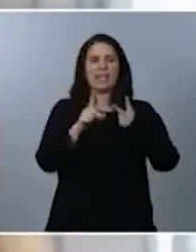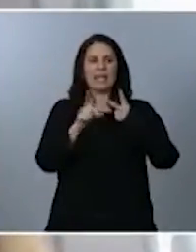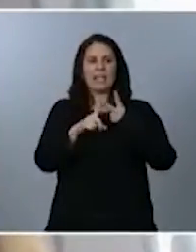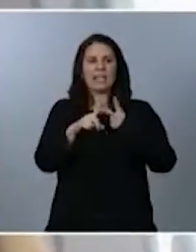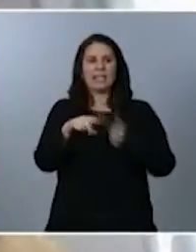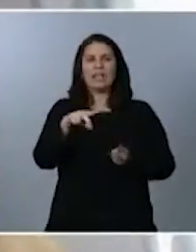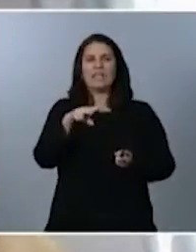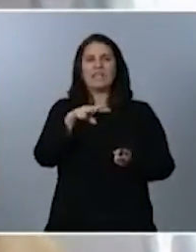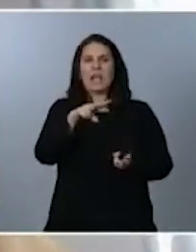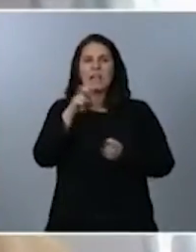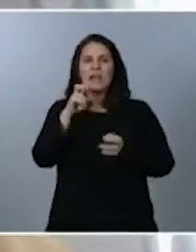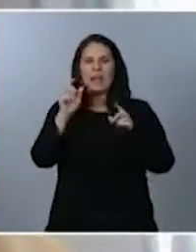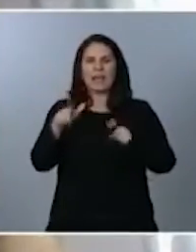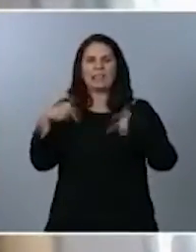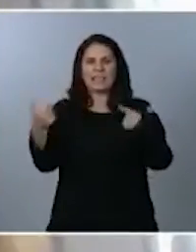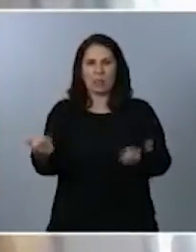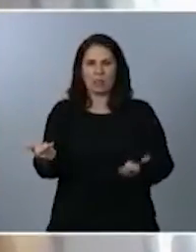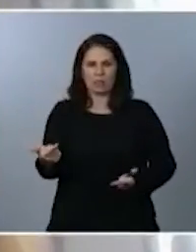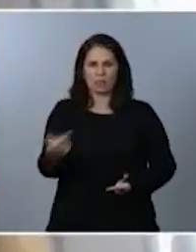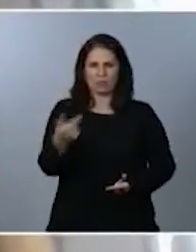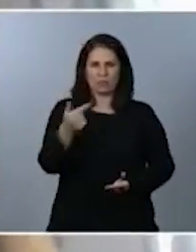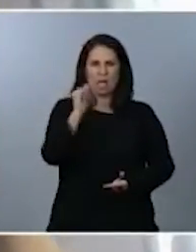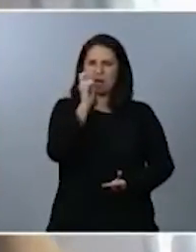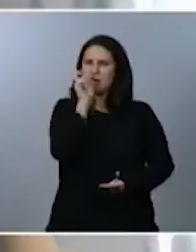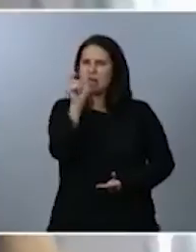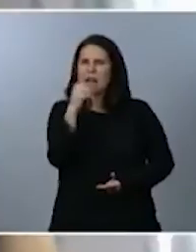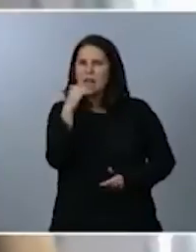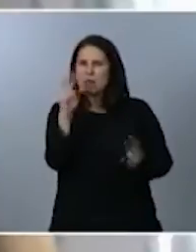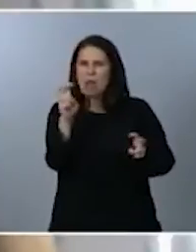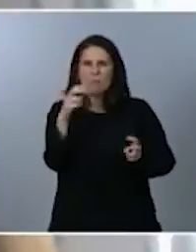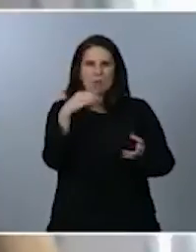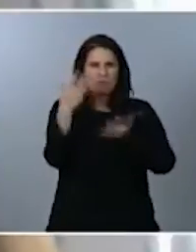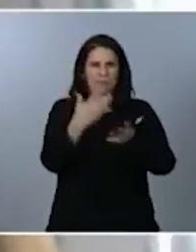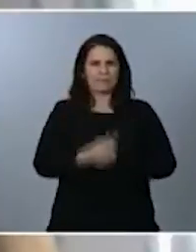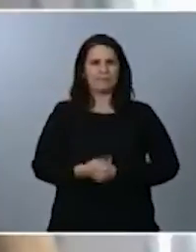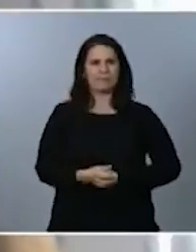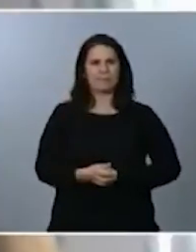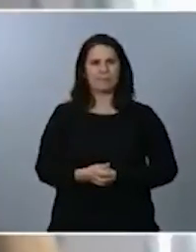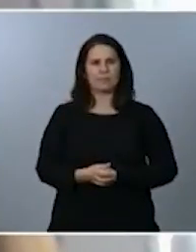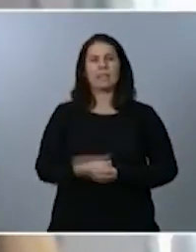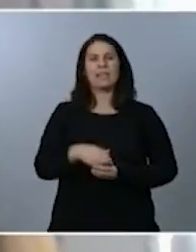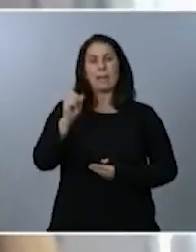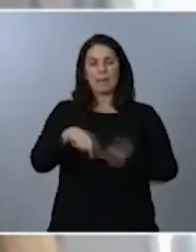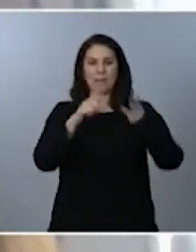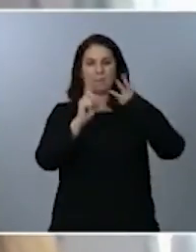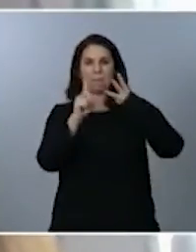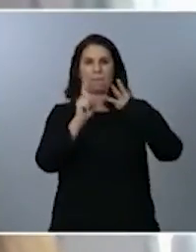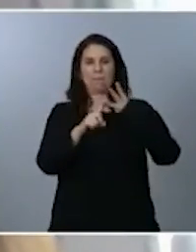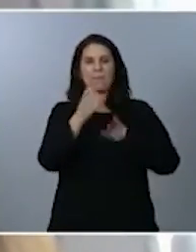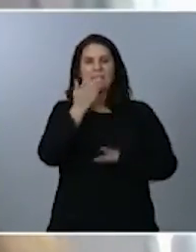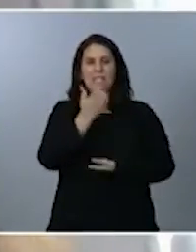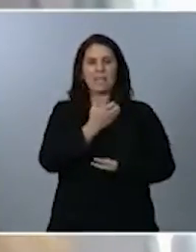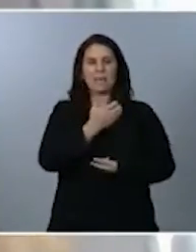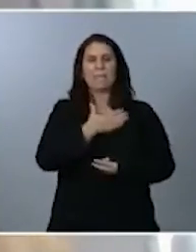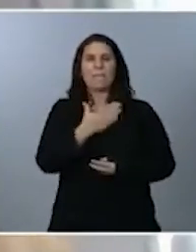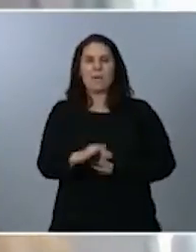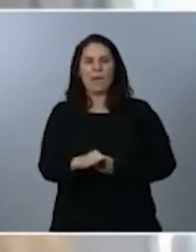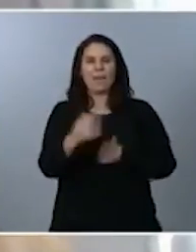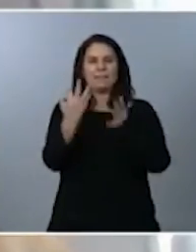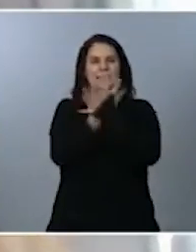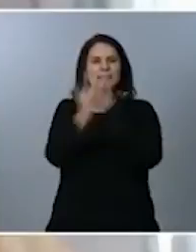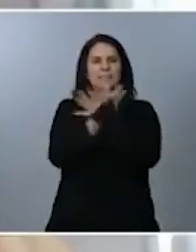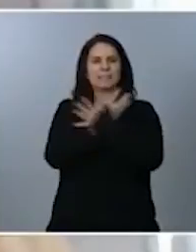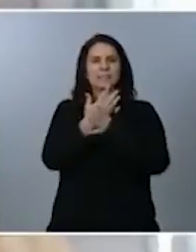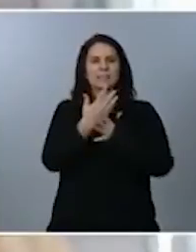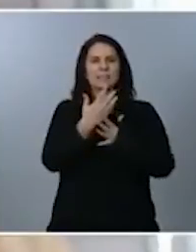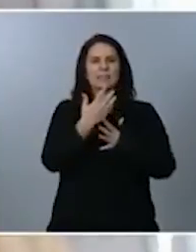Hemos visto que hay por ahí un impuesto nuevo y si nos lo puede detallar. Luego, si nos podría decir un poco la territorialización de las transferencias,